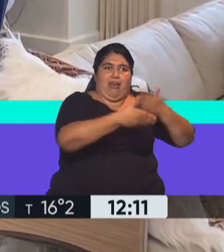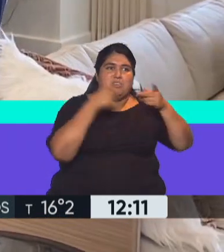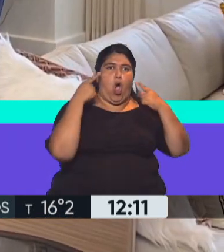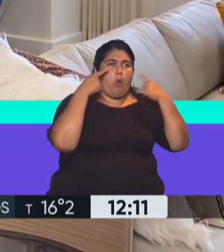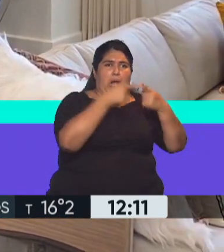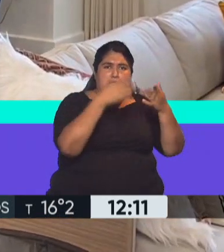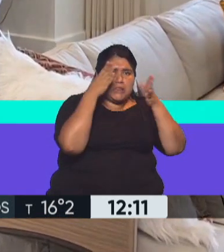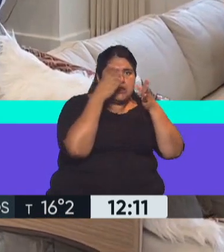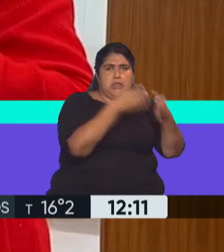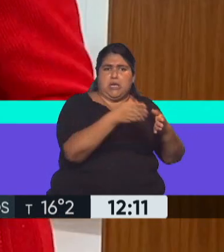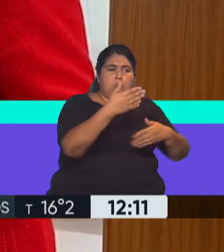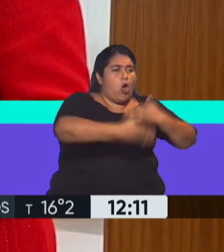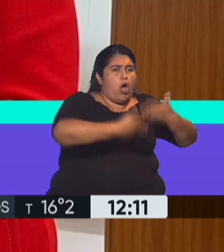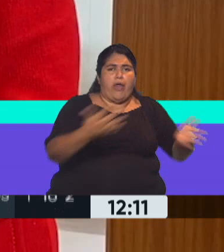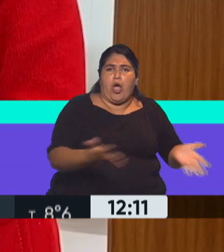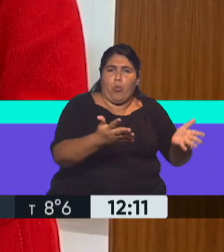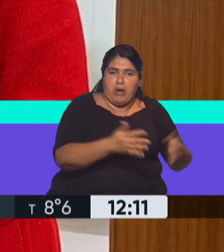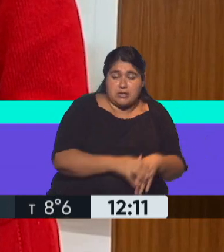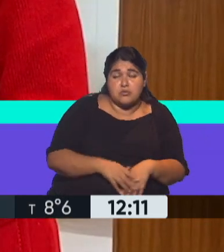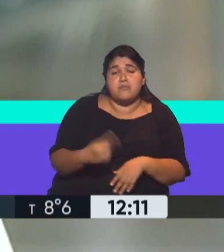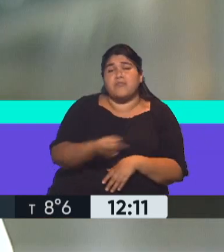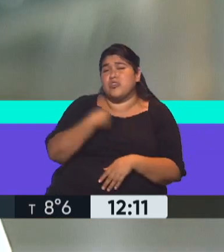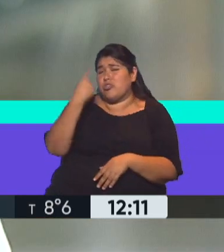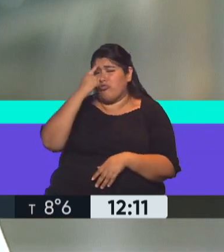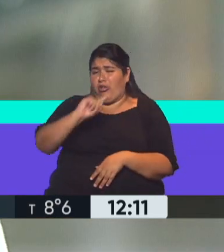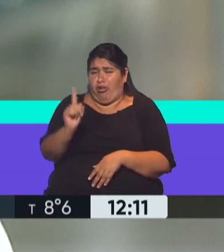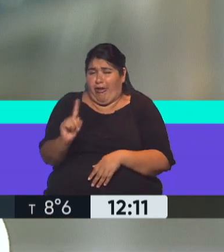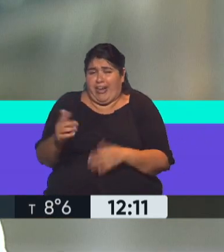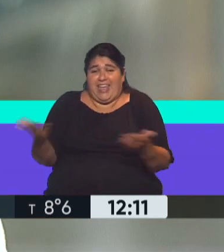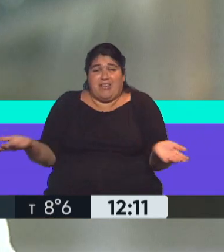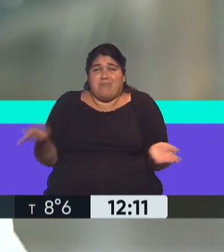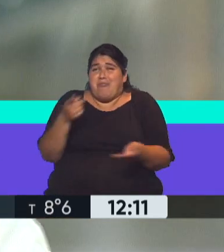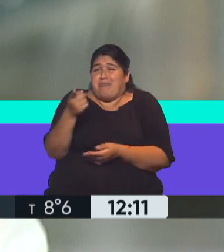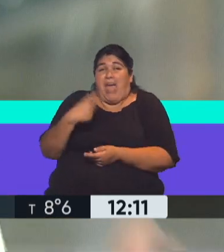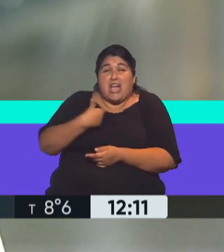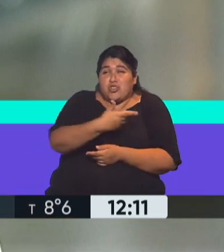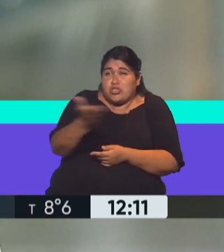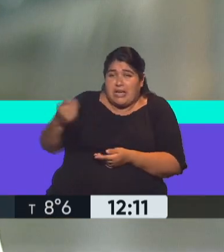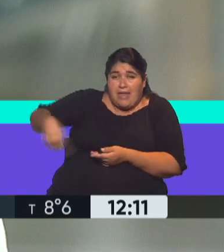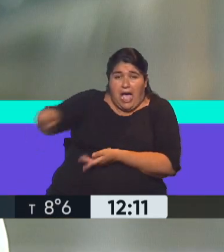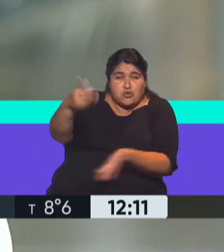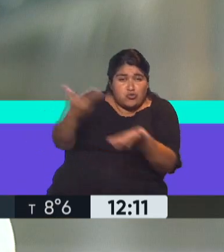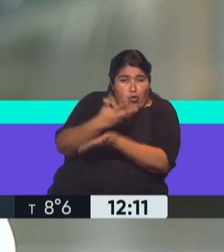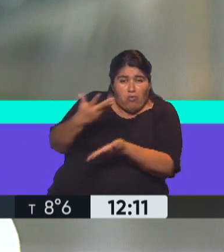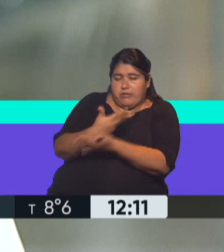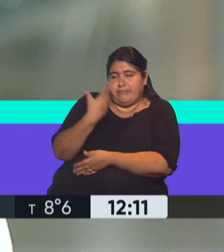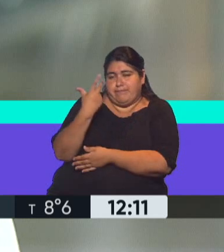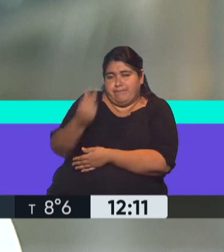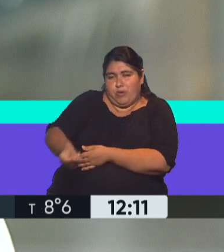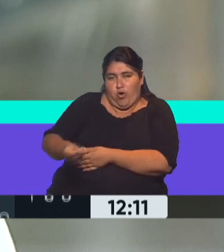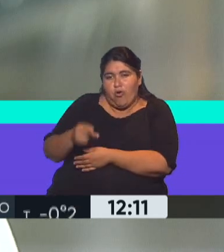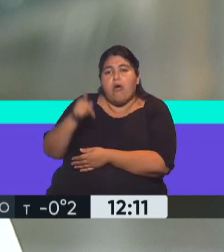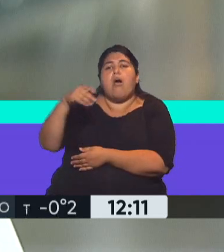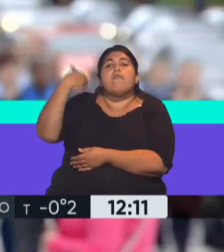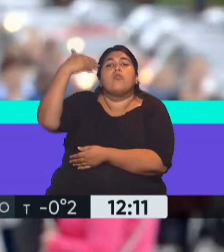recuperándose. Nosotros no creemos que haya que pedirle a la sociedad que la pase mal, para que en un futuro